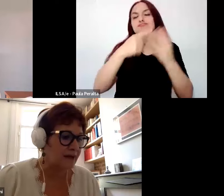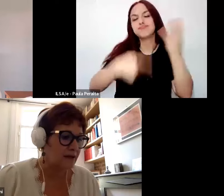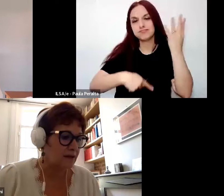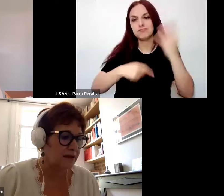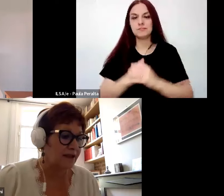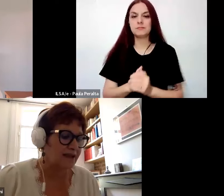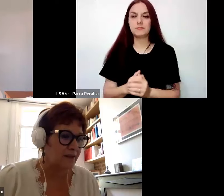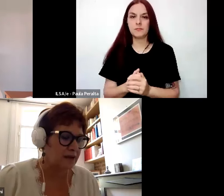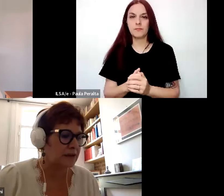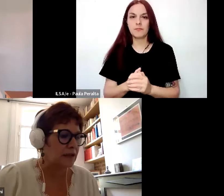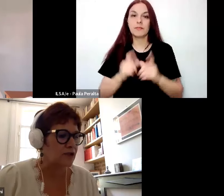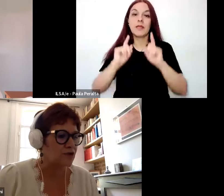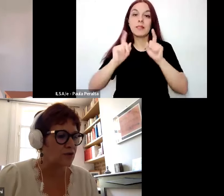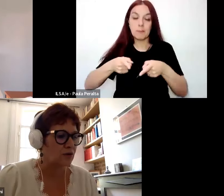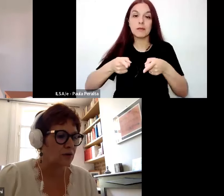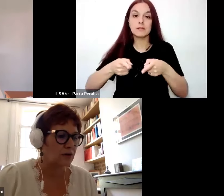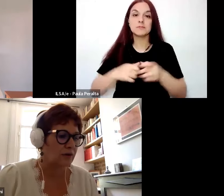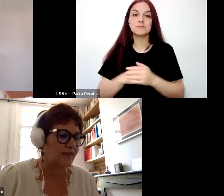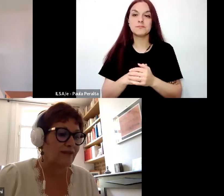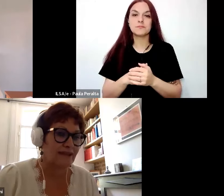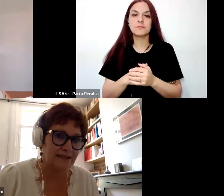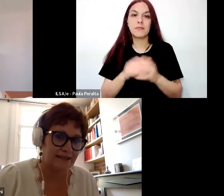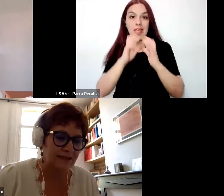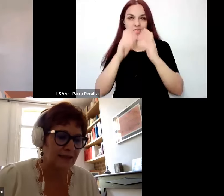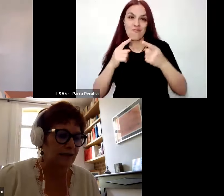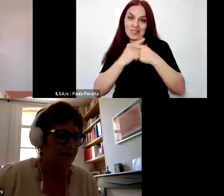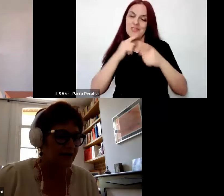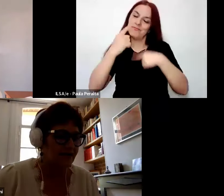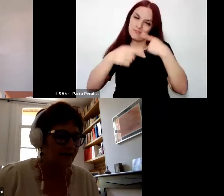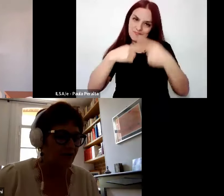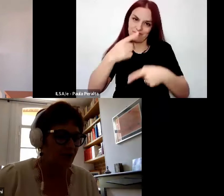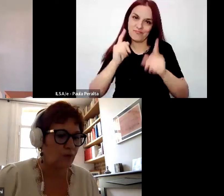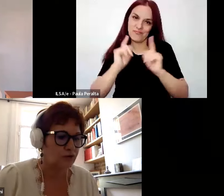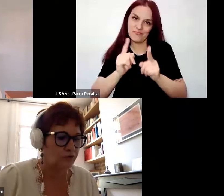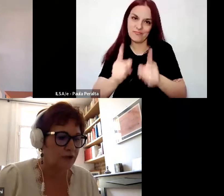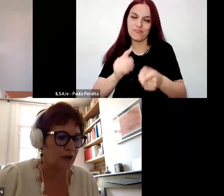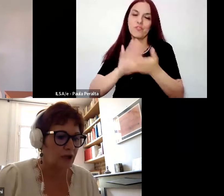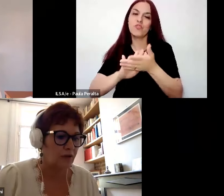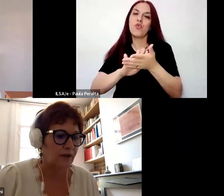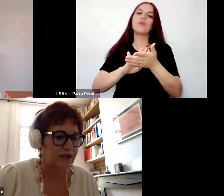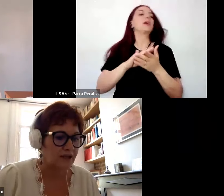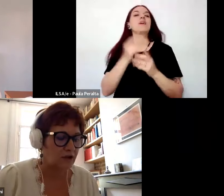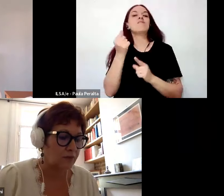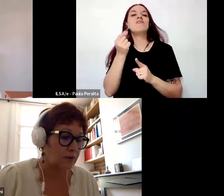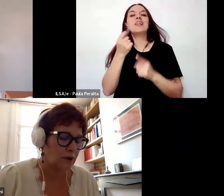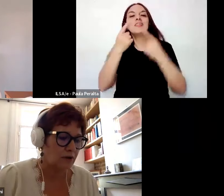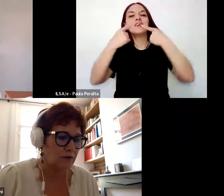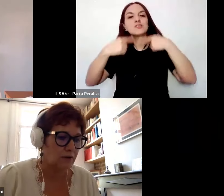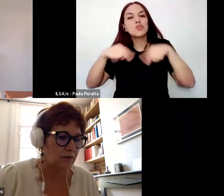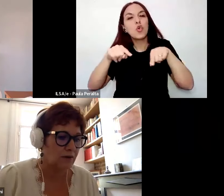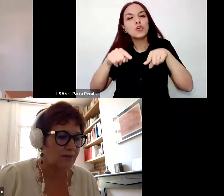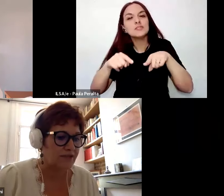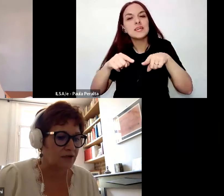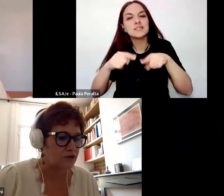También en esto hay debate sobre la validez de los saberes que se producen. Por